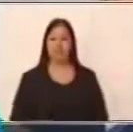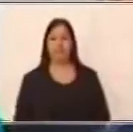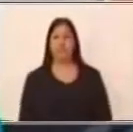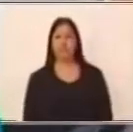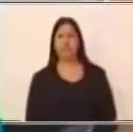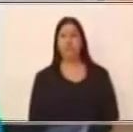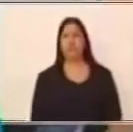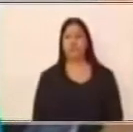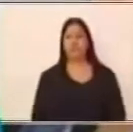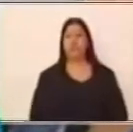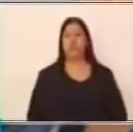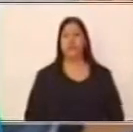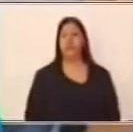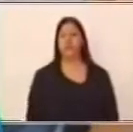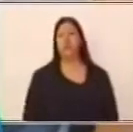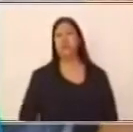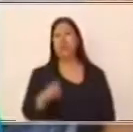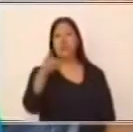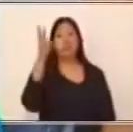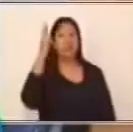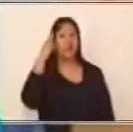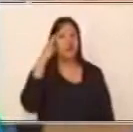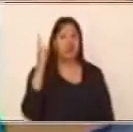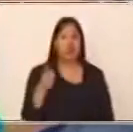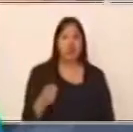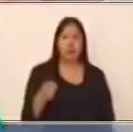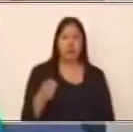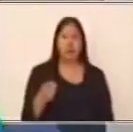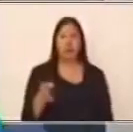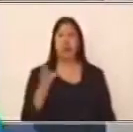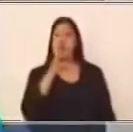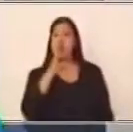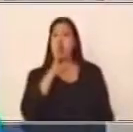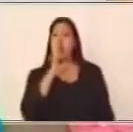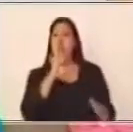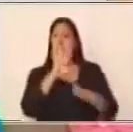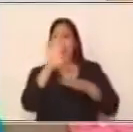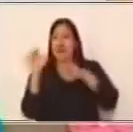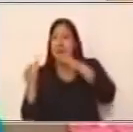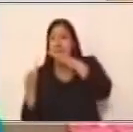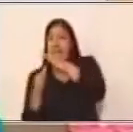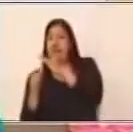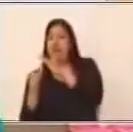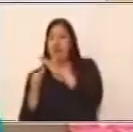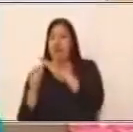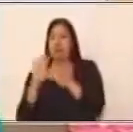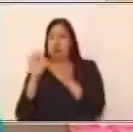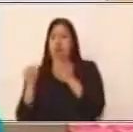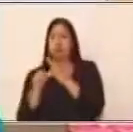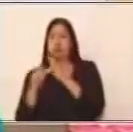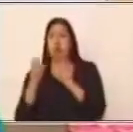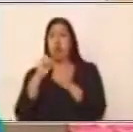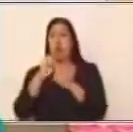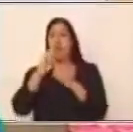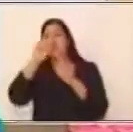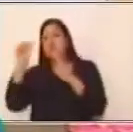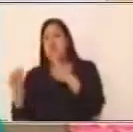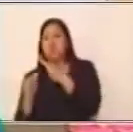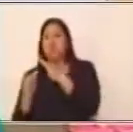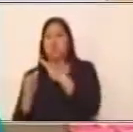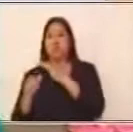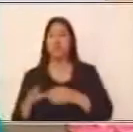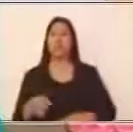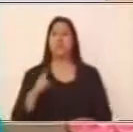¿Sí? Recuerda que si hablamos de subordinación es estar abajo de, ¿sí? Entonces, la